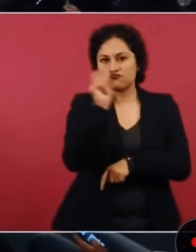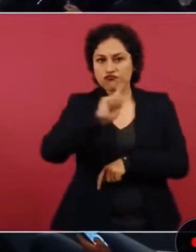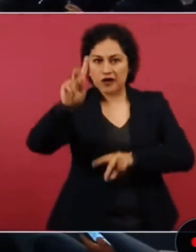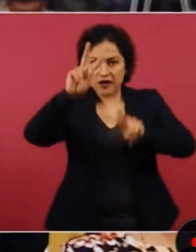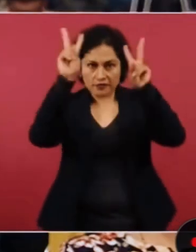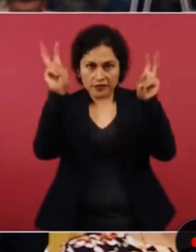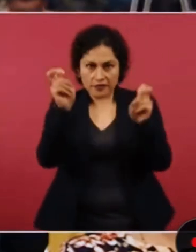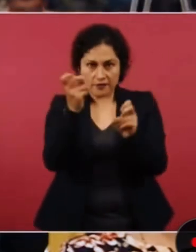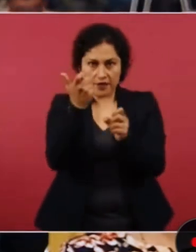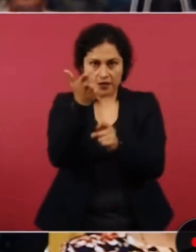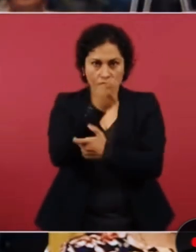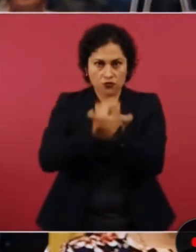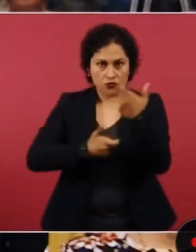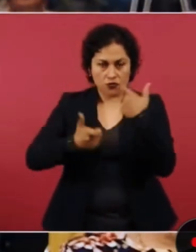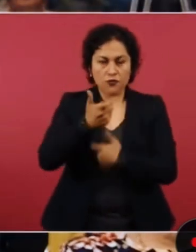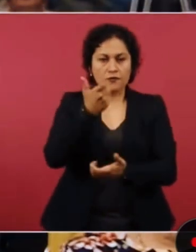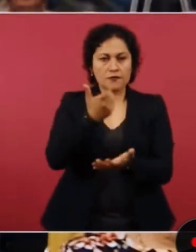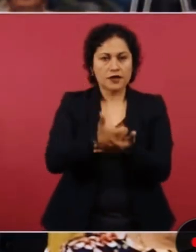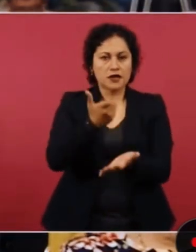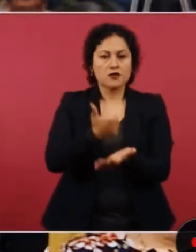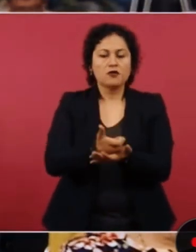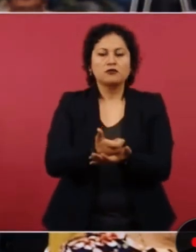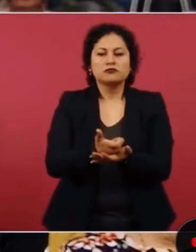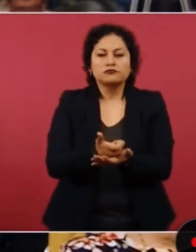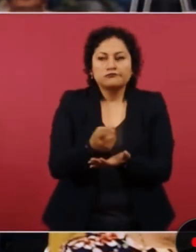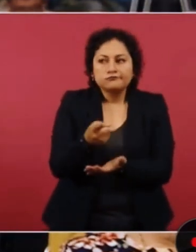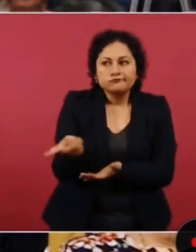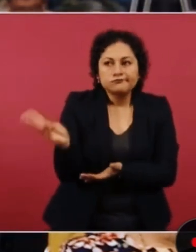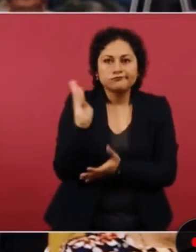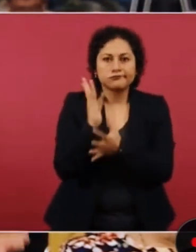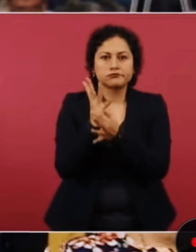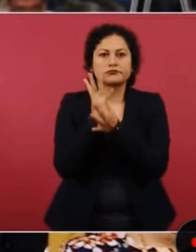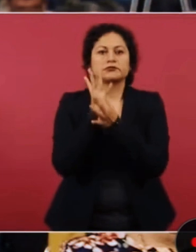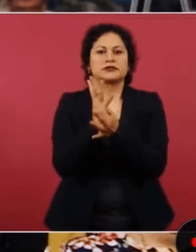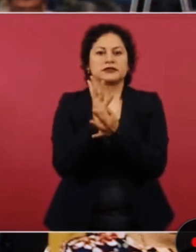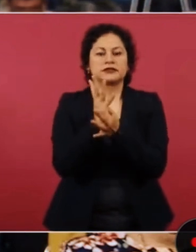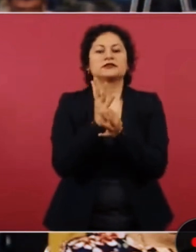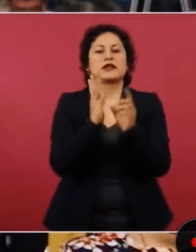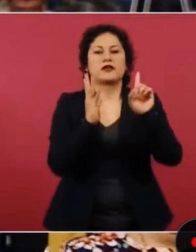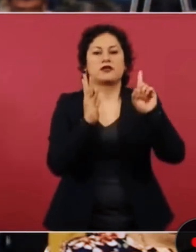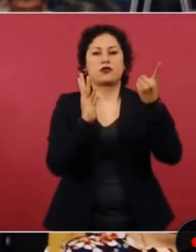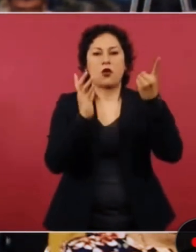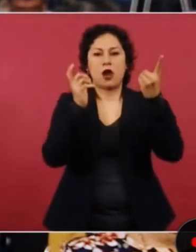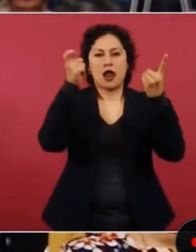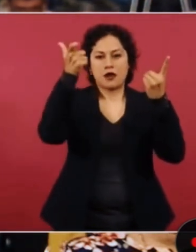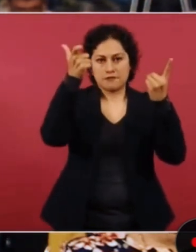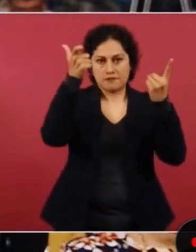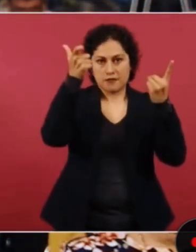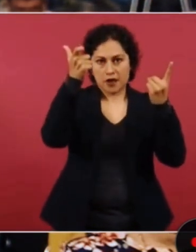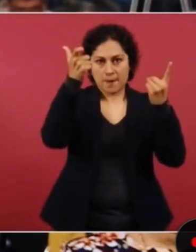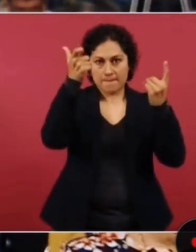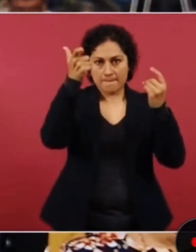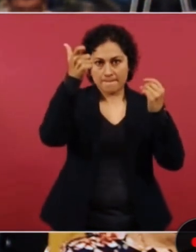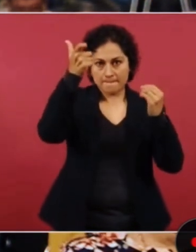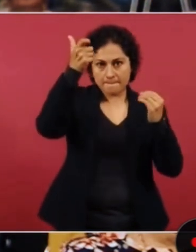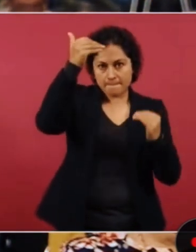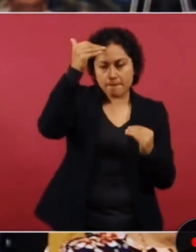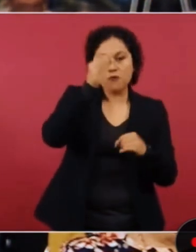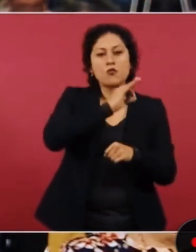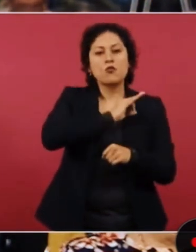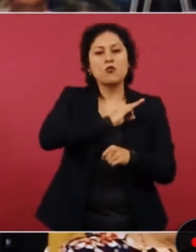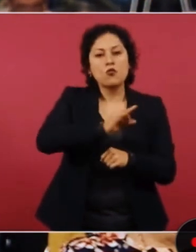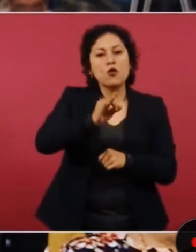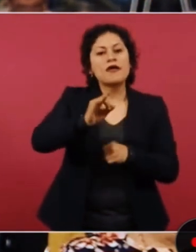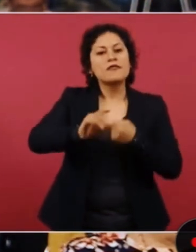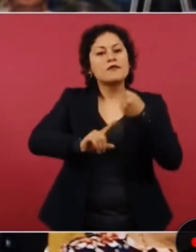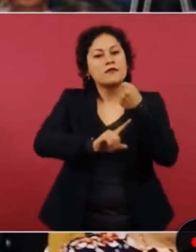económicos, que este tipo de cambio puede afectar el comercio en México. Entonces, señor